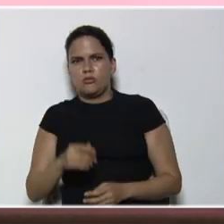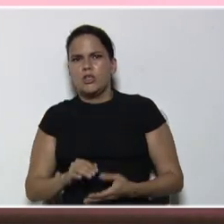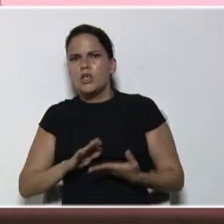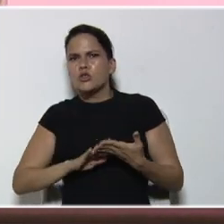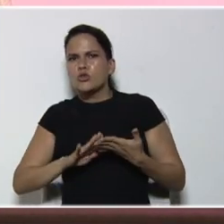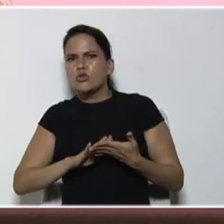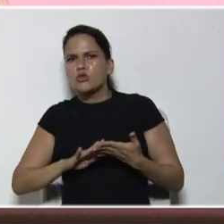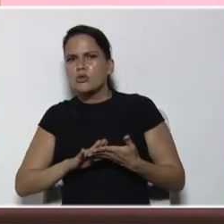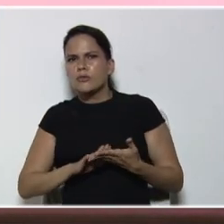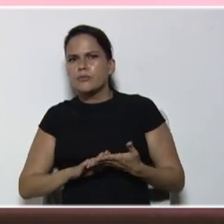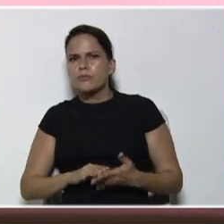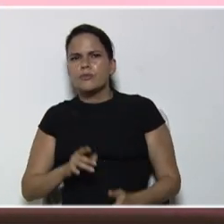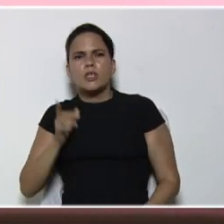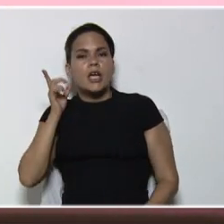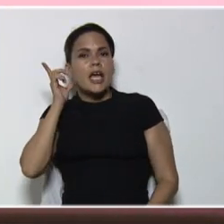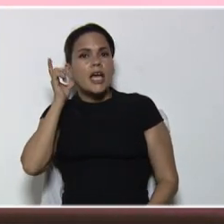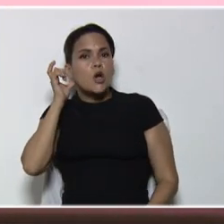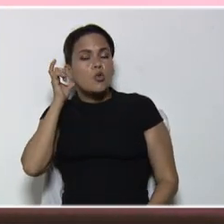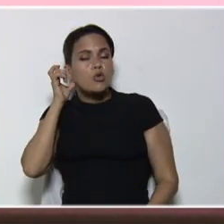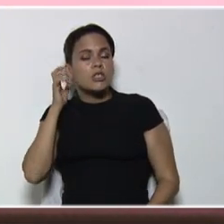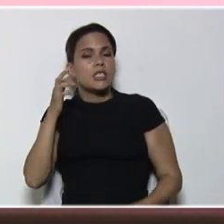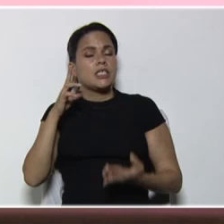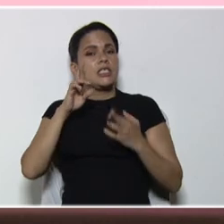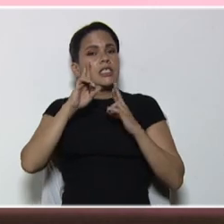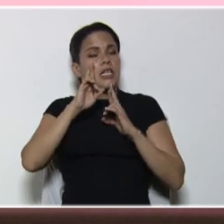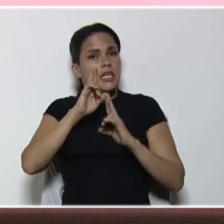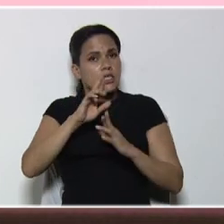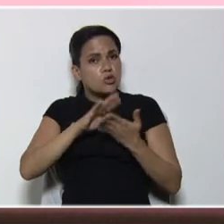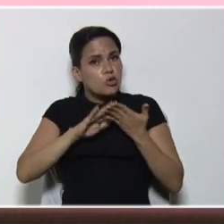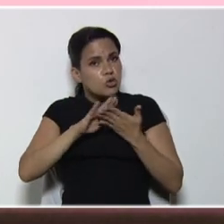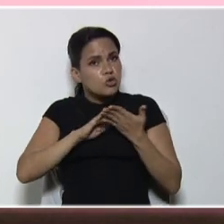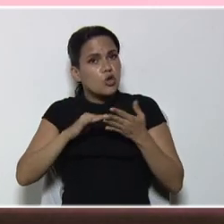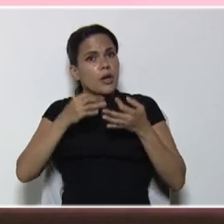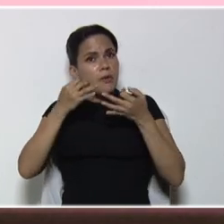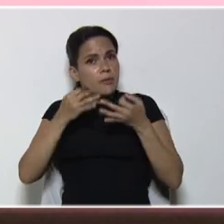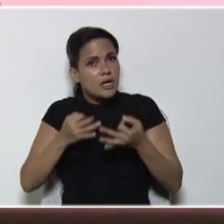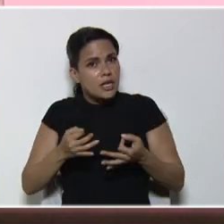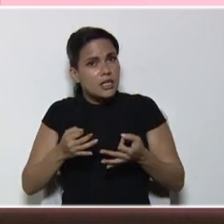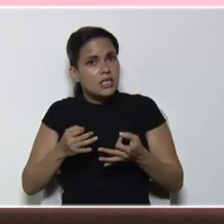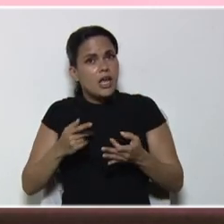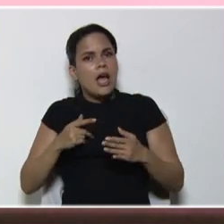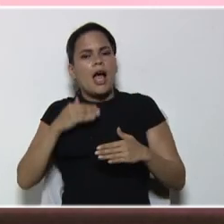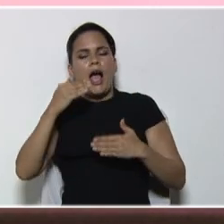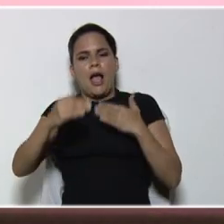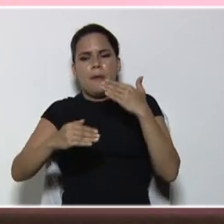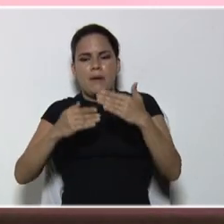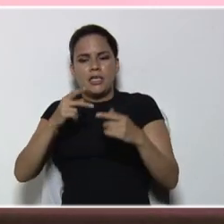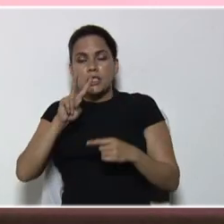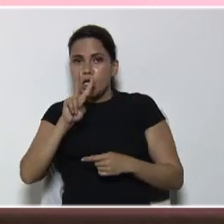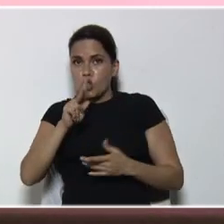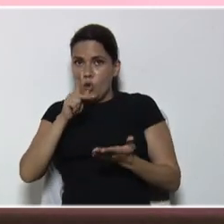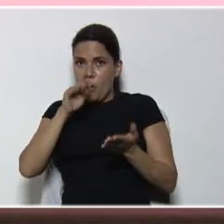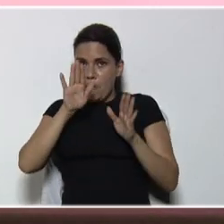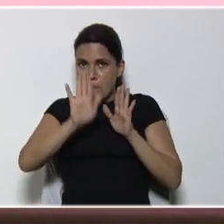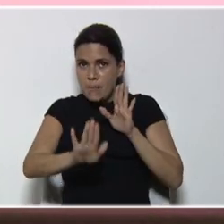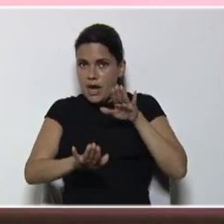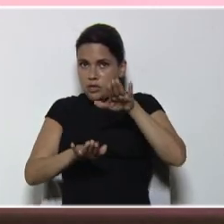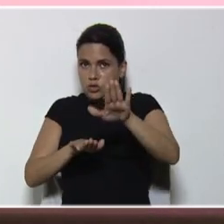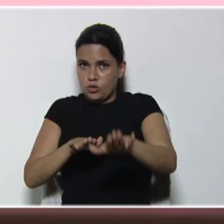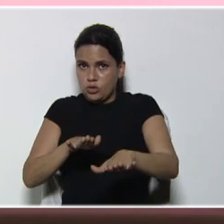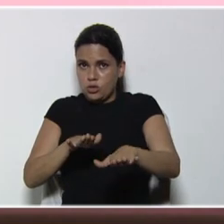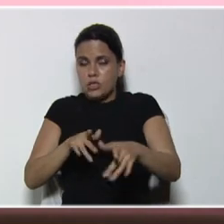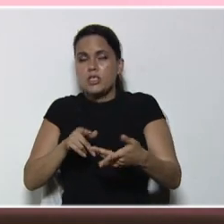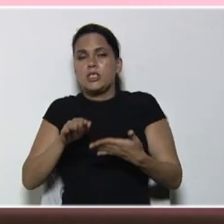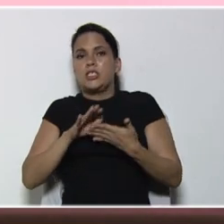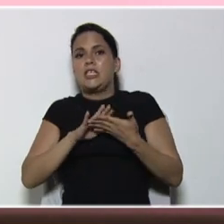escuchen, si la respuesta, es correcta, la que dé el jugador, avanza 2 casillas, si la respuesta,